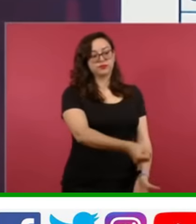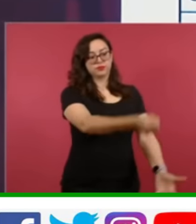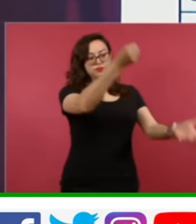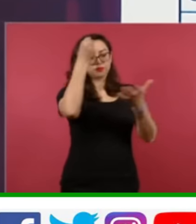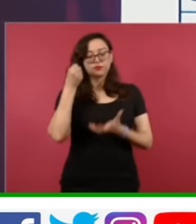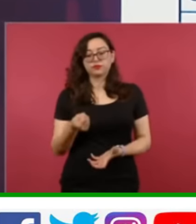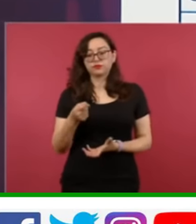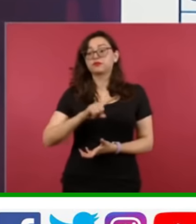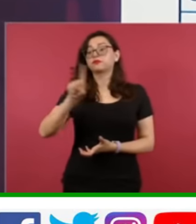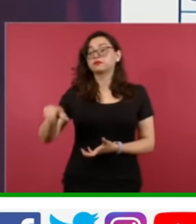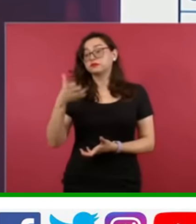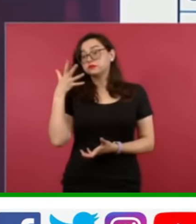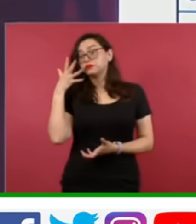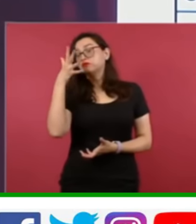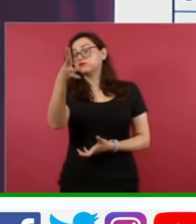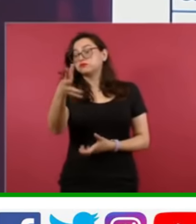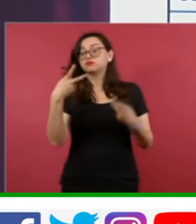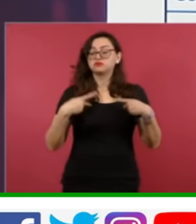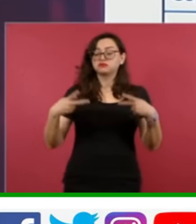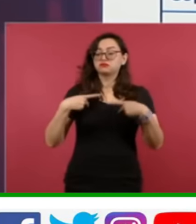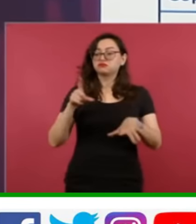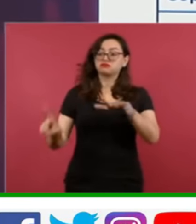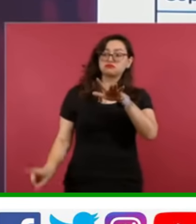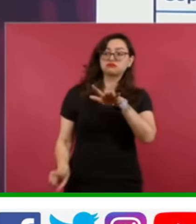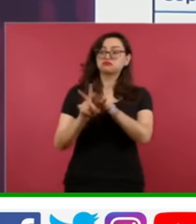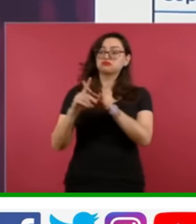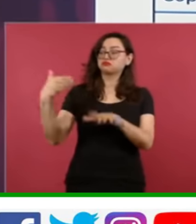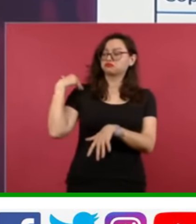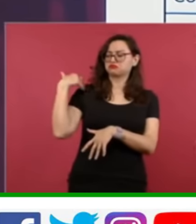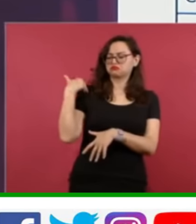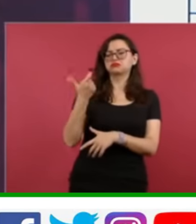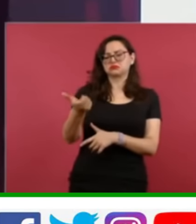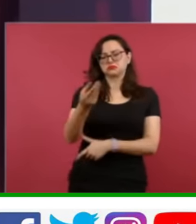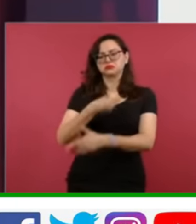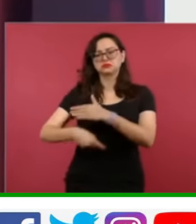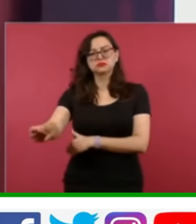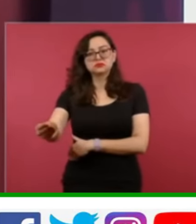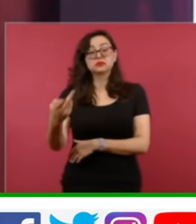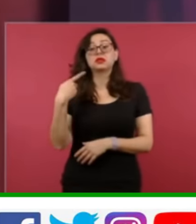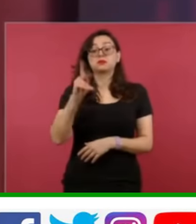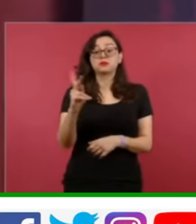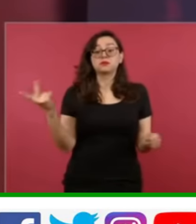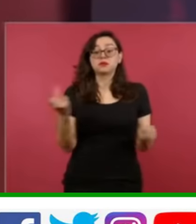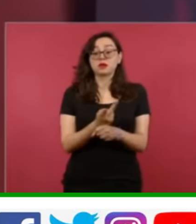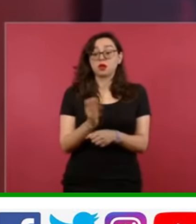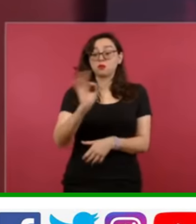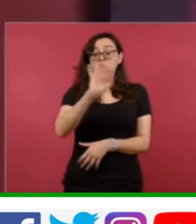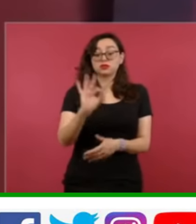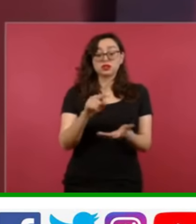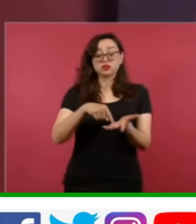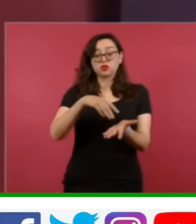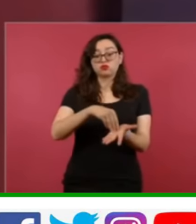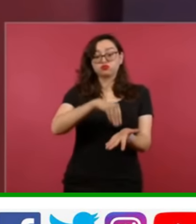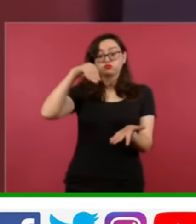una reserva que sí le genere intereses al seguro, pero que no hubiera podido ser utilizada para el subsidio del complemento para llegar al 100%